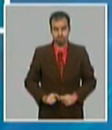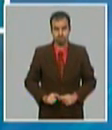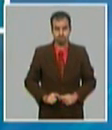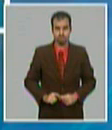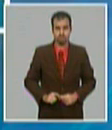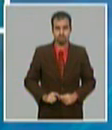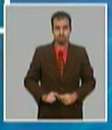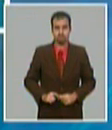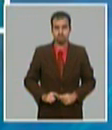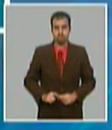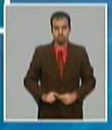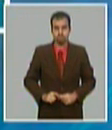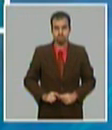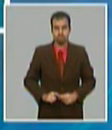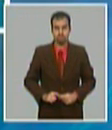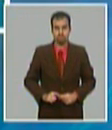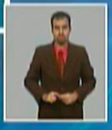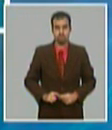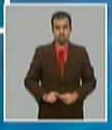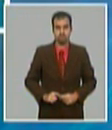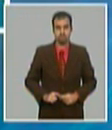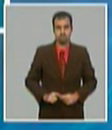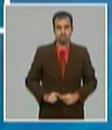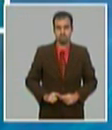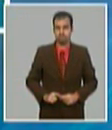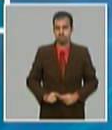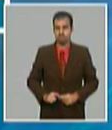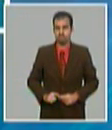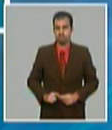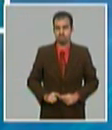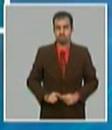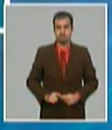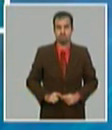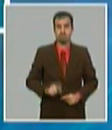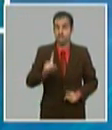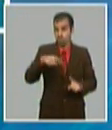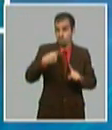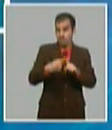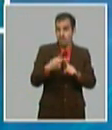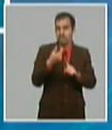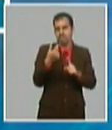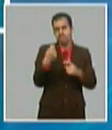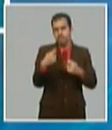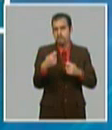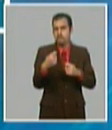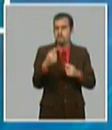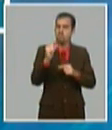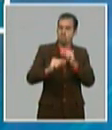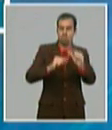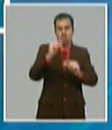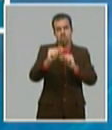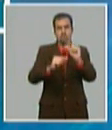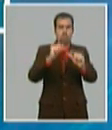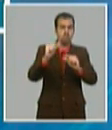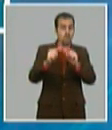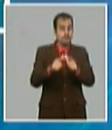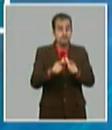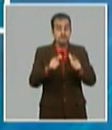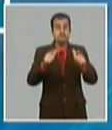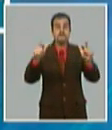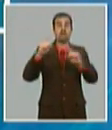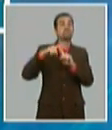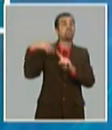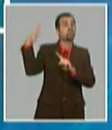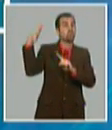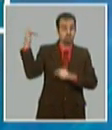En ello incide la recuperación gradual del turismo que se están proyectando para el próximo año